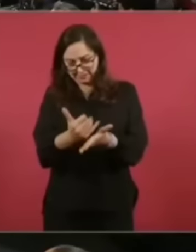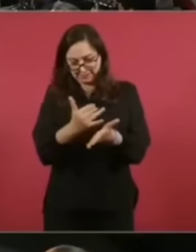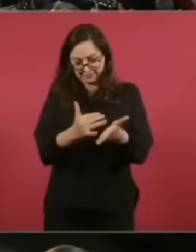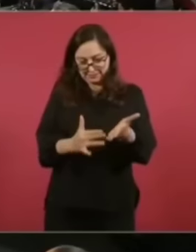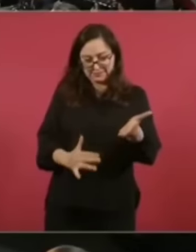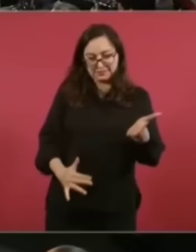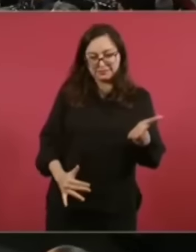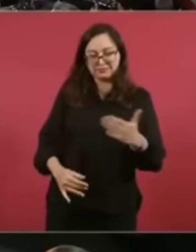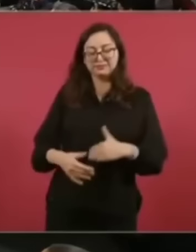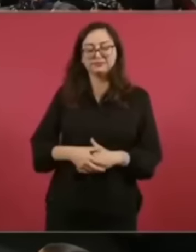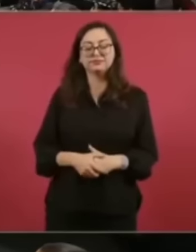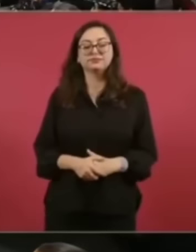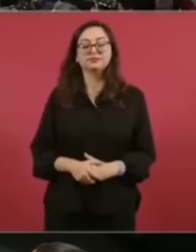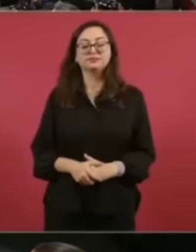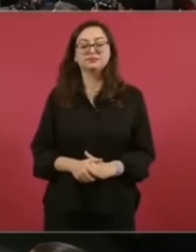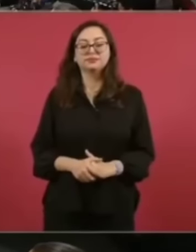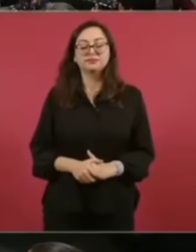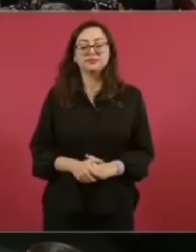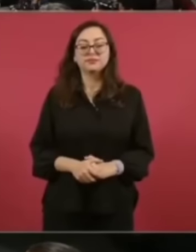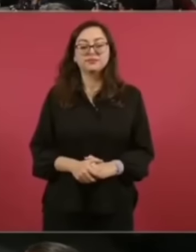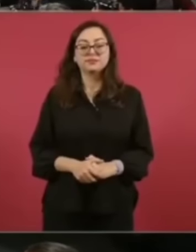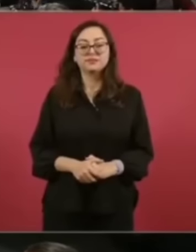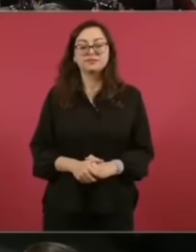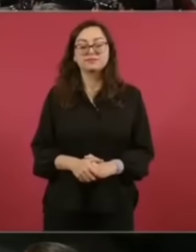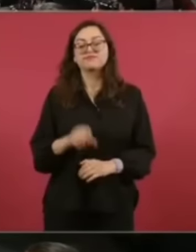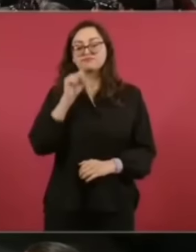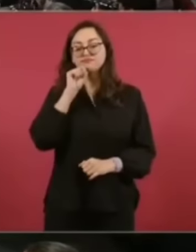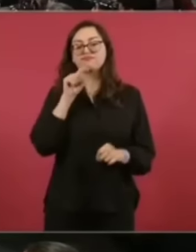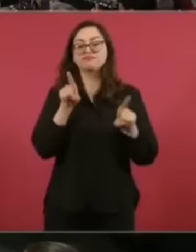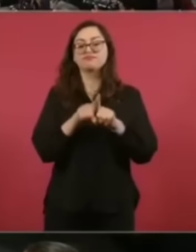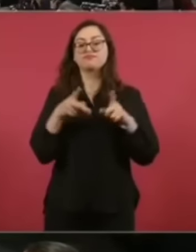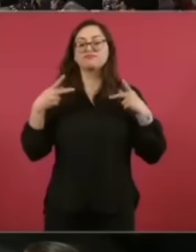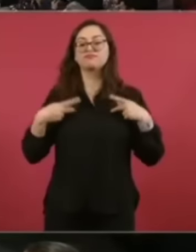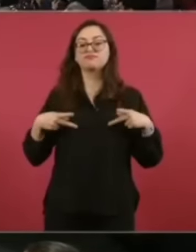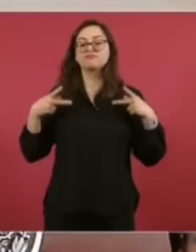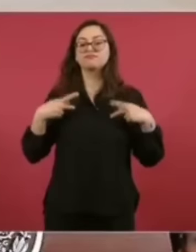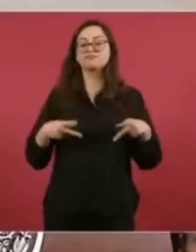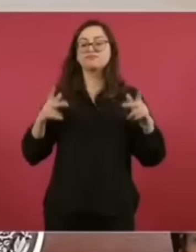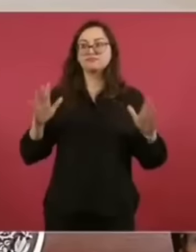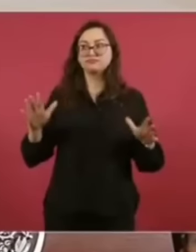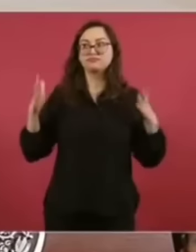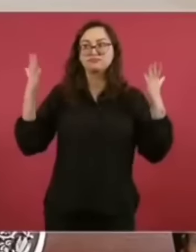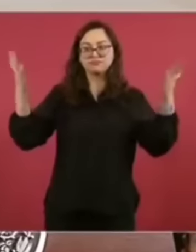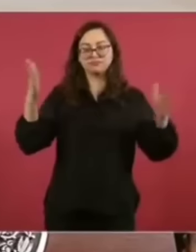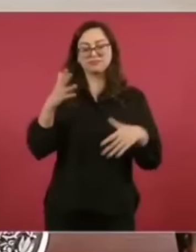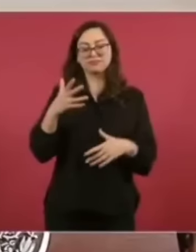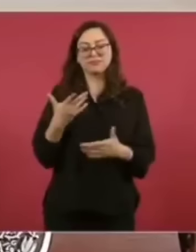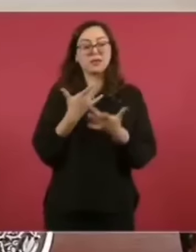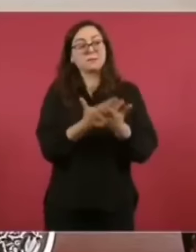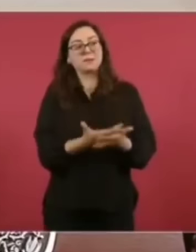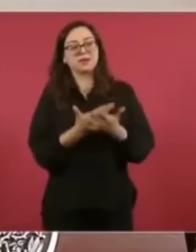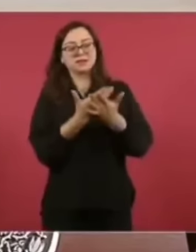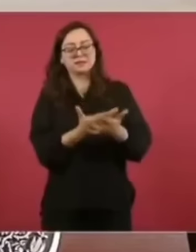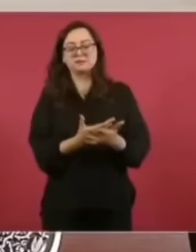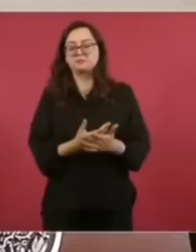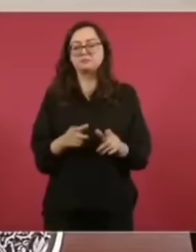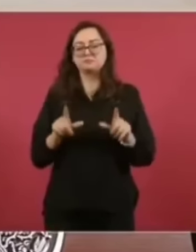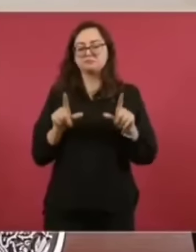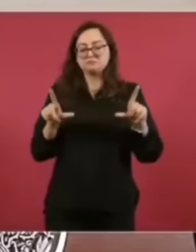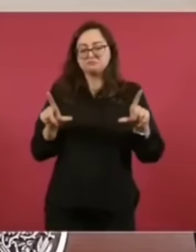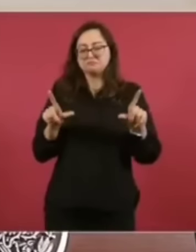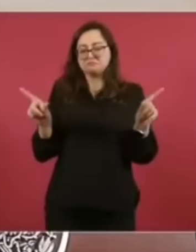y también la gente que… Además es una cuartilla,